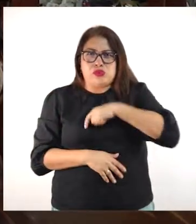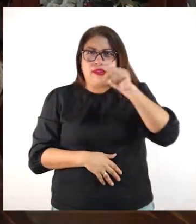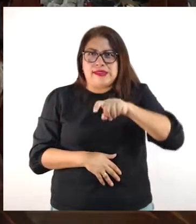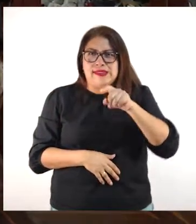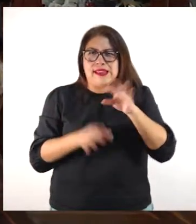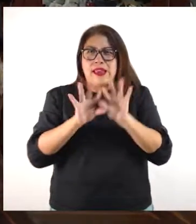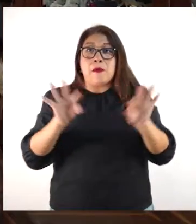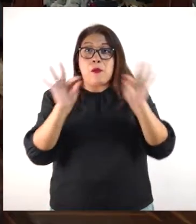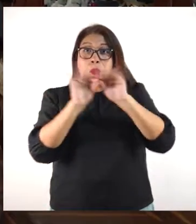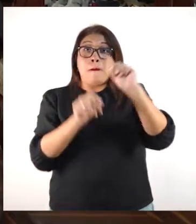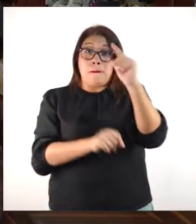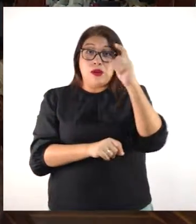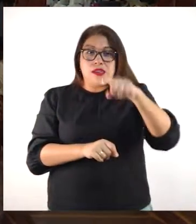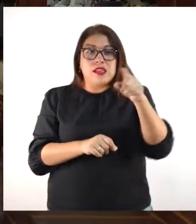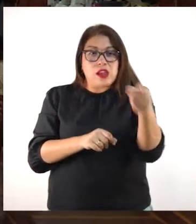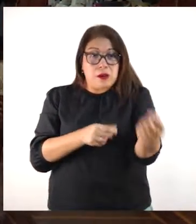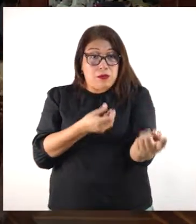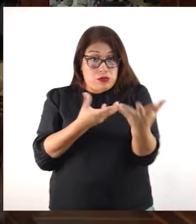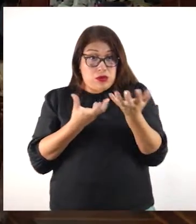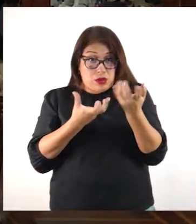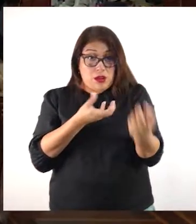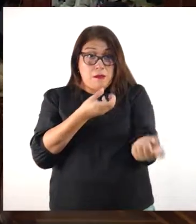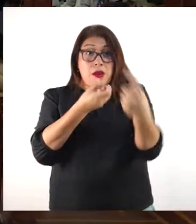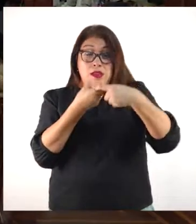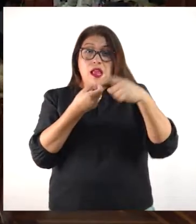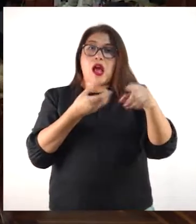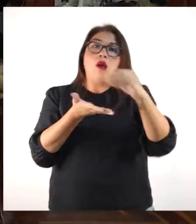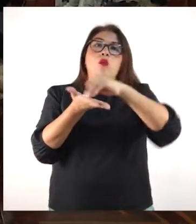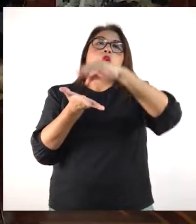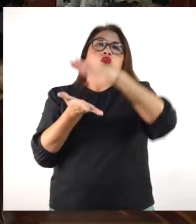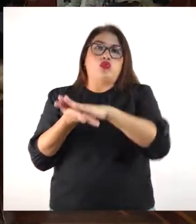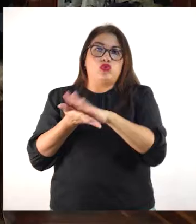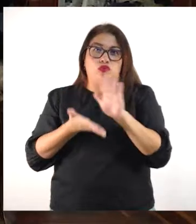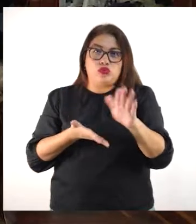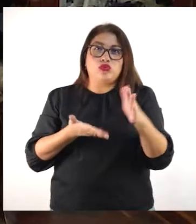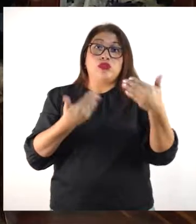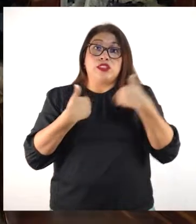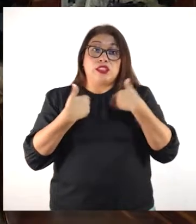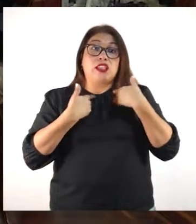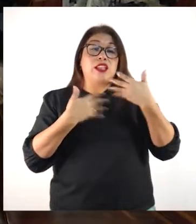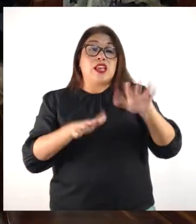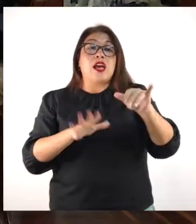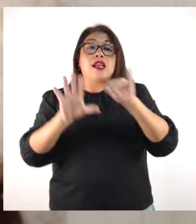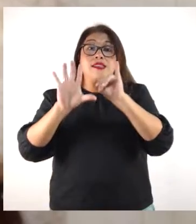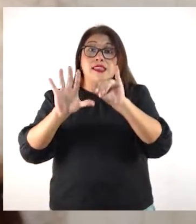para nosotros es vital, primero que se inscriban con una idea de negocio que ya tiene por lo menos seis meses funcionando.